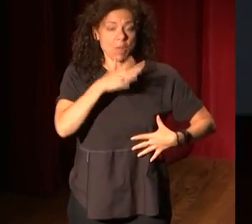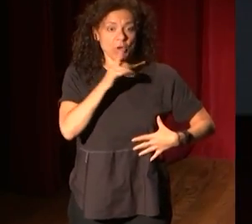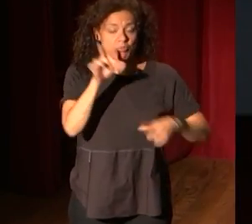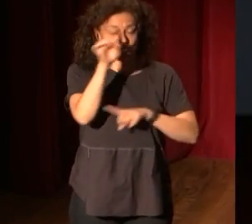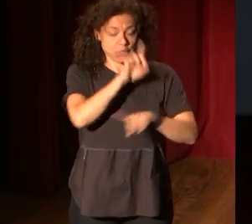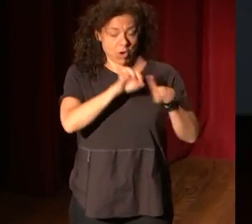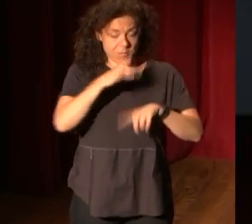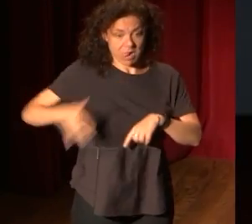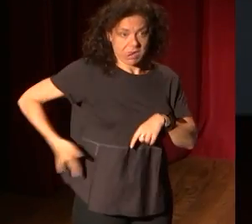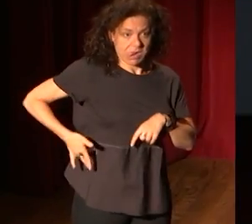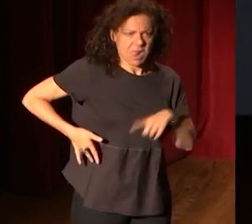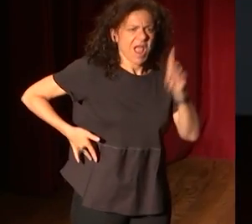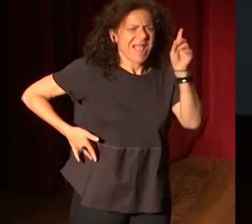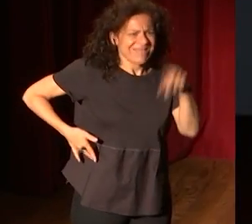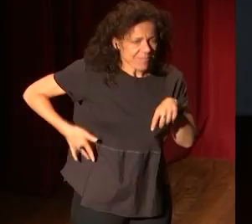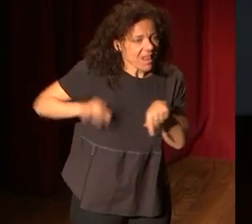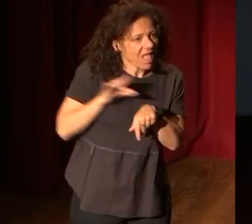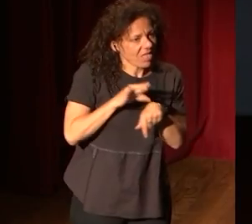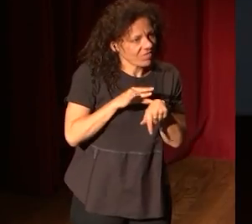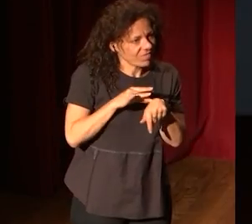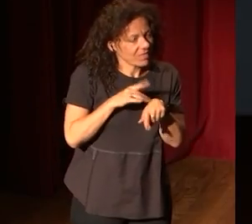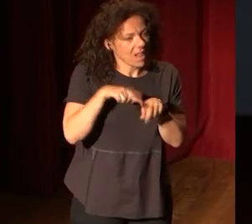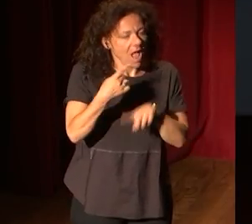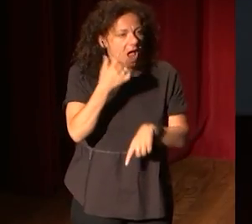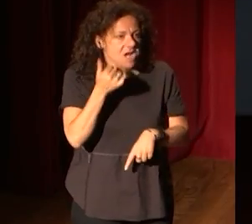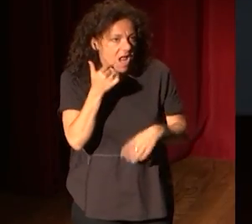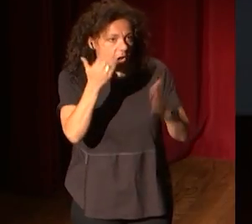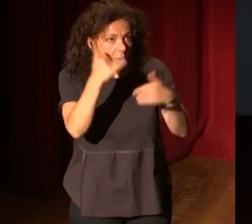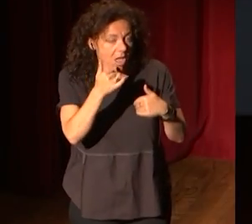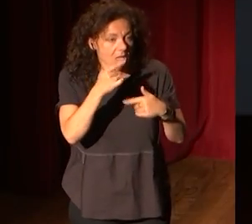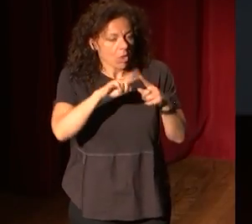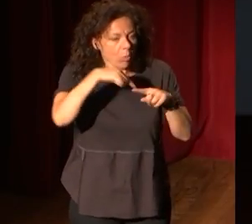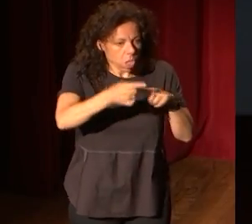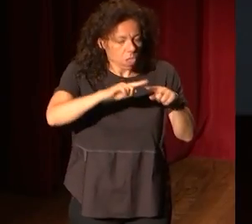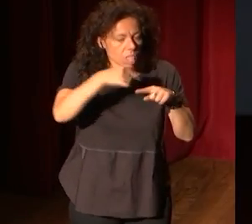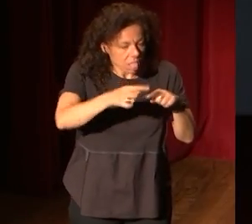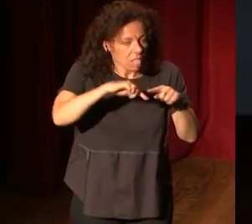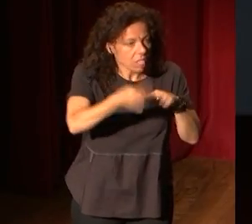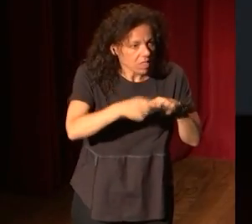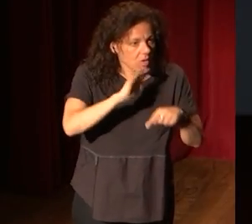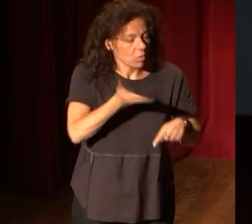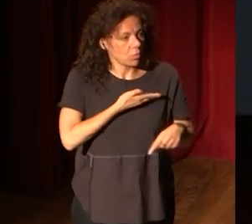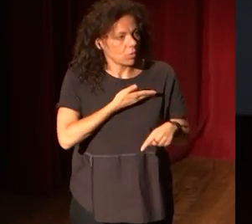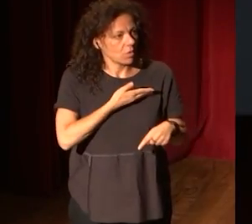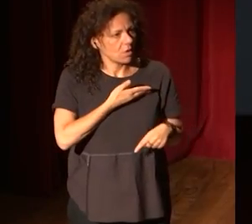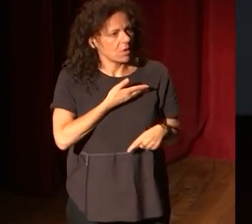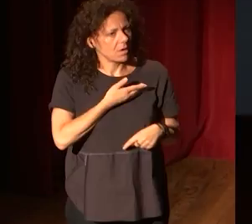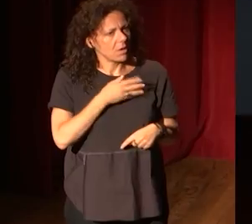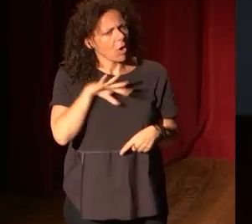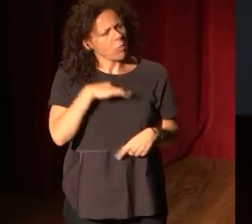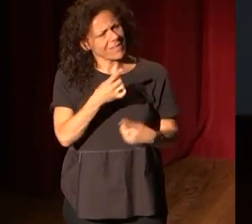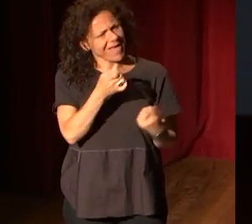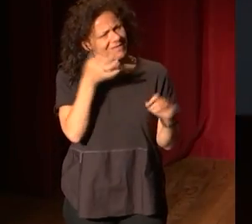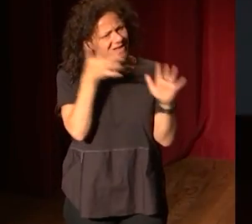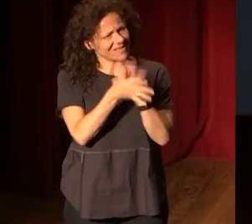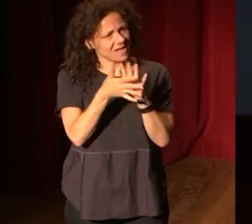riñón y provocaba también que un retraso en la regla y provocaba y provocaba y provocaba. A lo mejor hay que contar y la gente